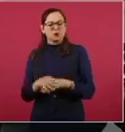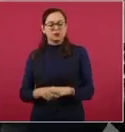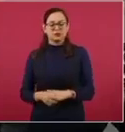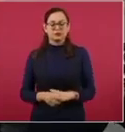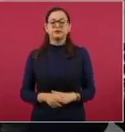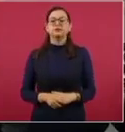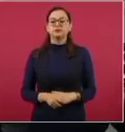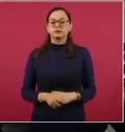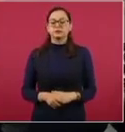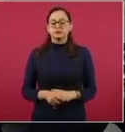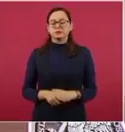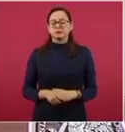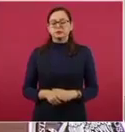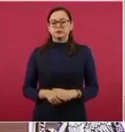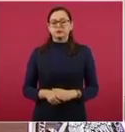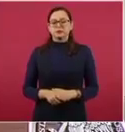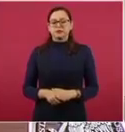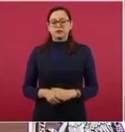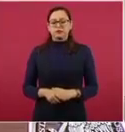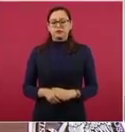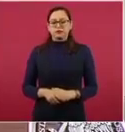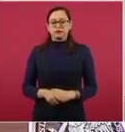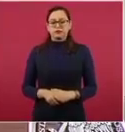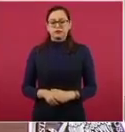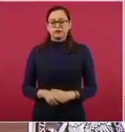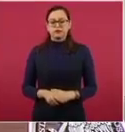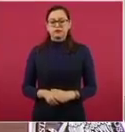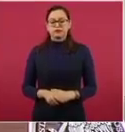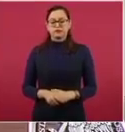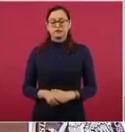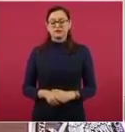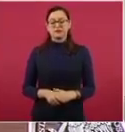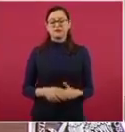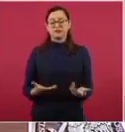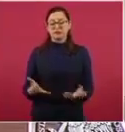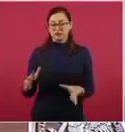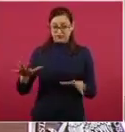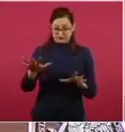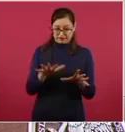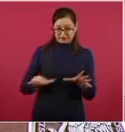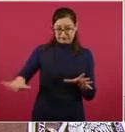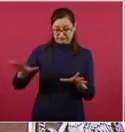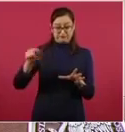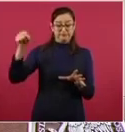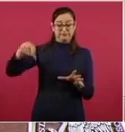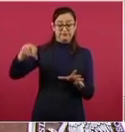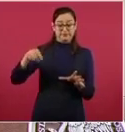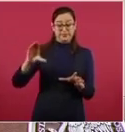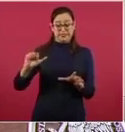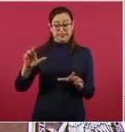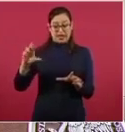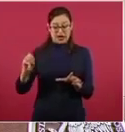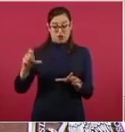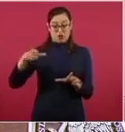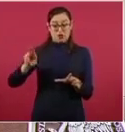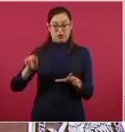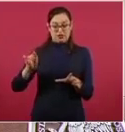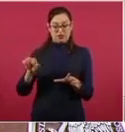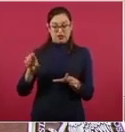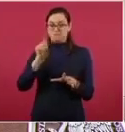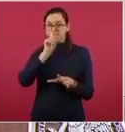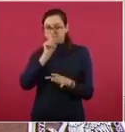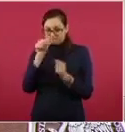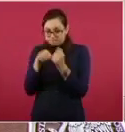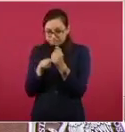y fuera ya del área de donde se llevó a cabo la